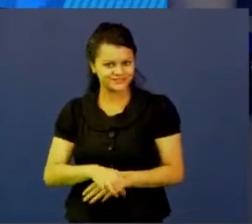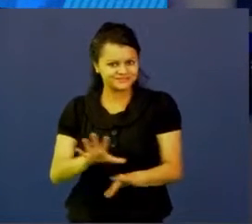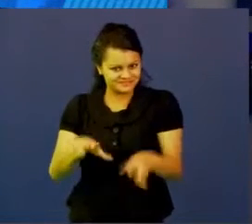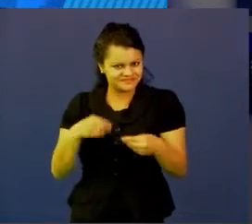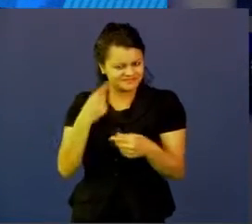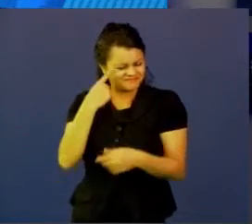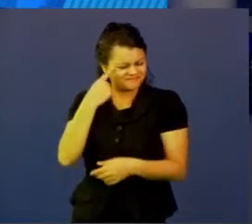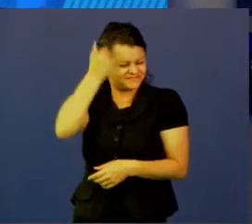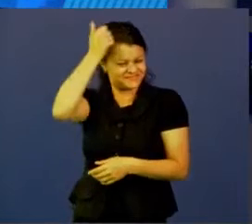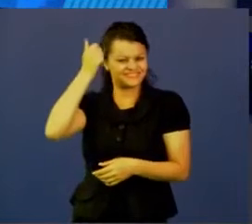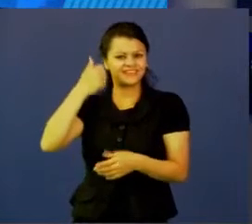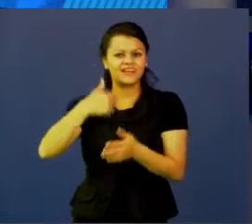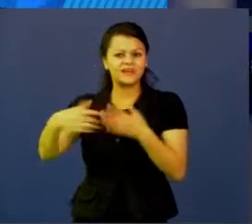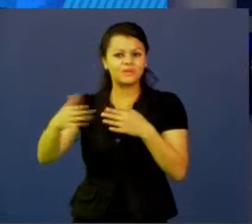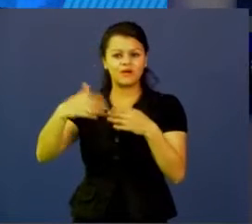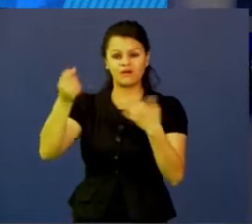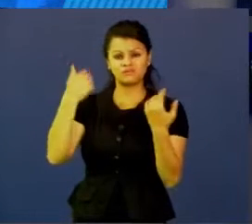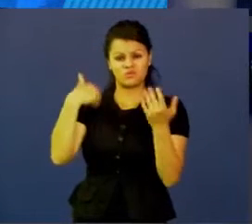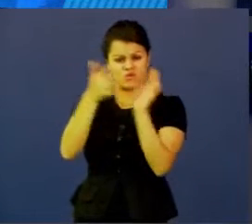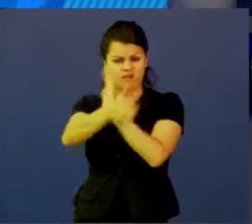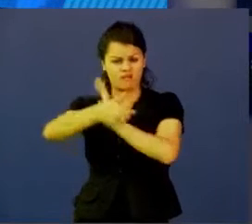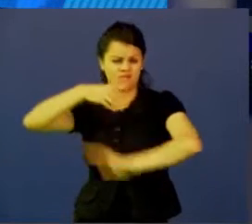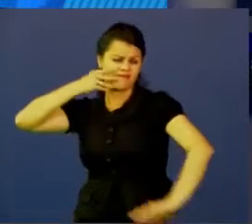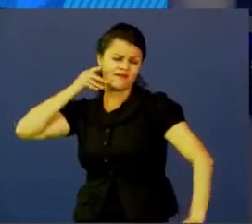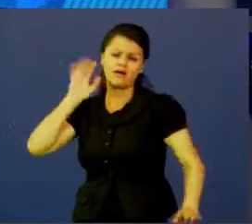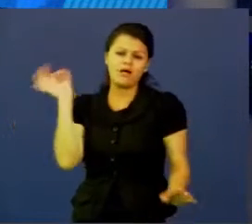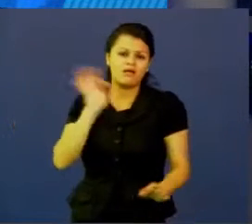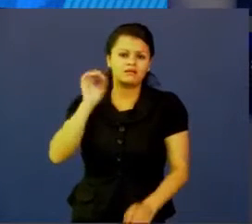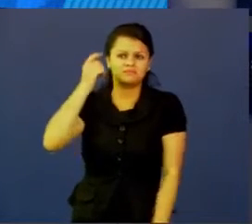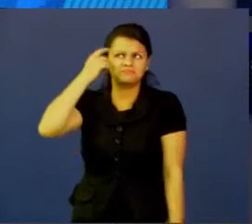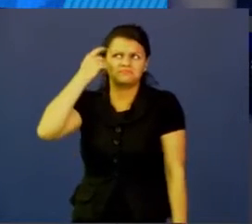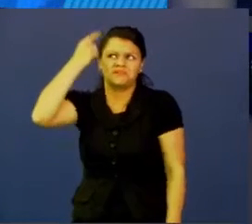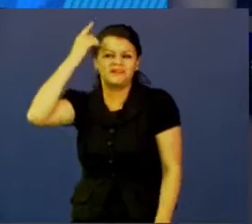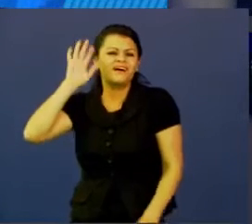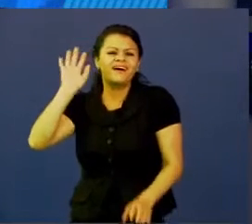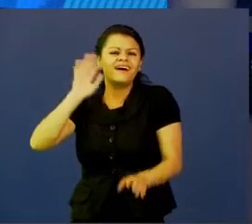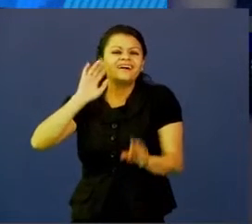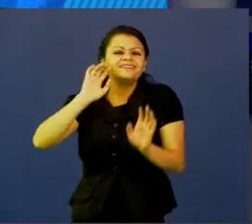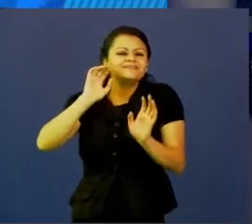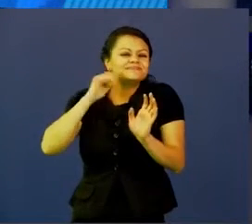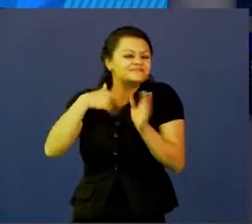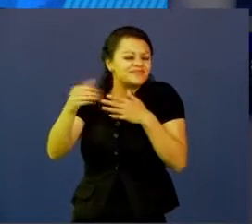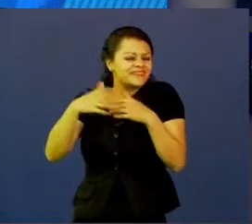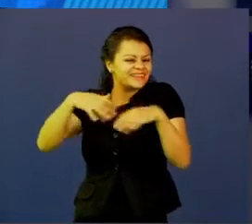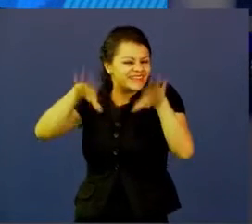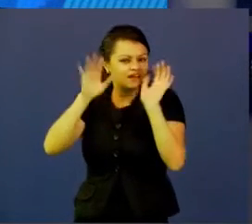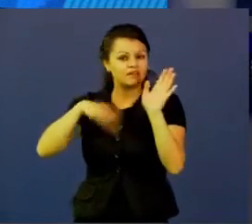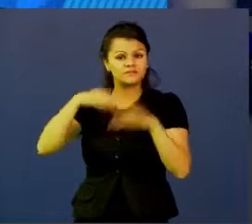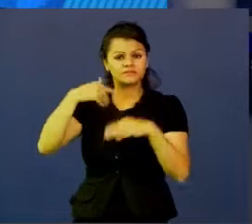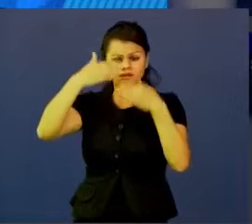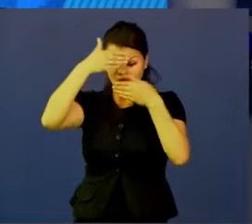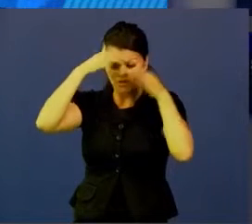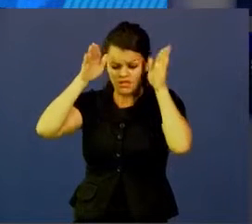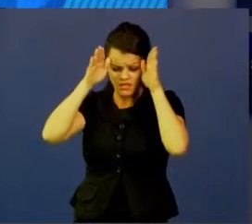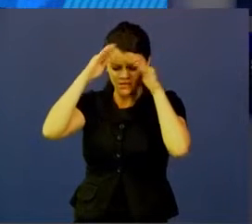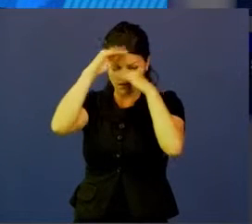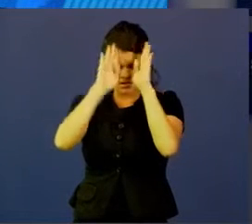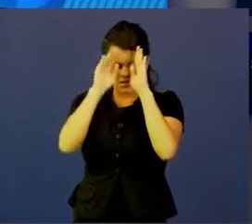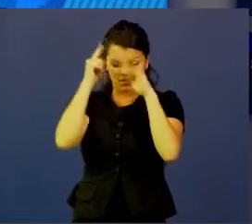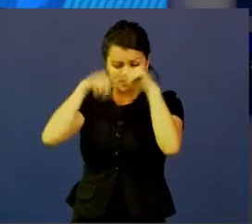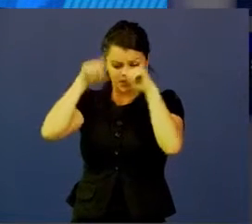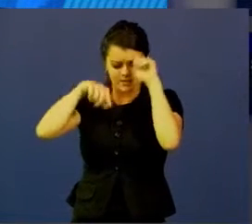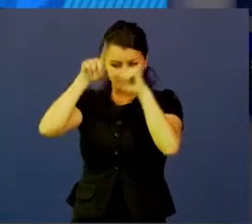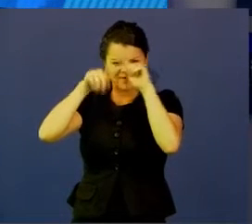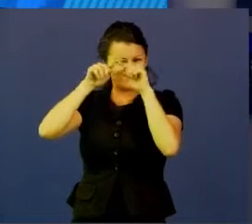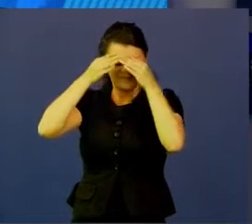mente de principiante, no nos lo sabemos todas, quitémonos un poco las taras mentales que muchas veces tenemos, ampliamos nuestra